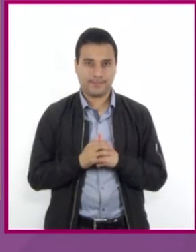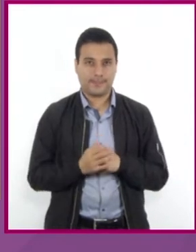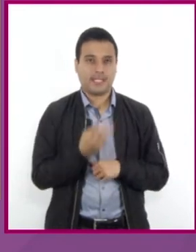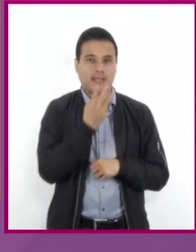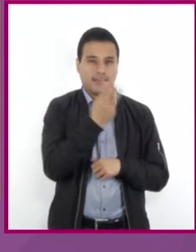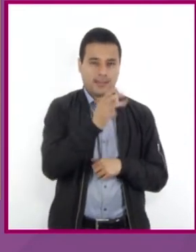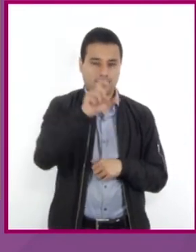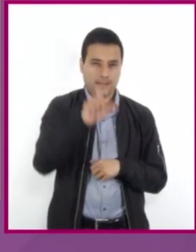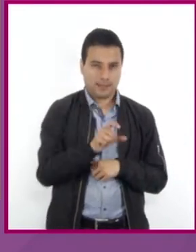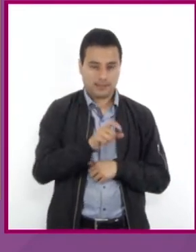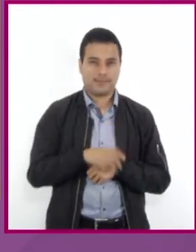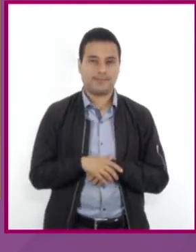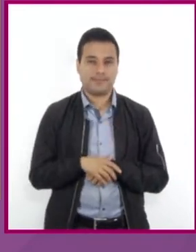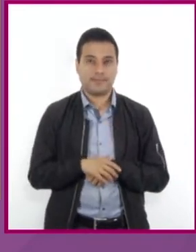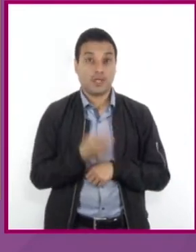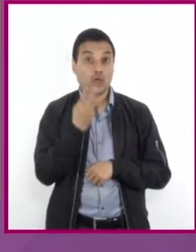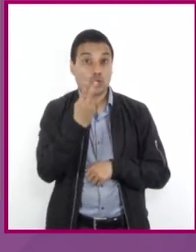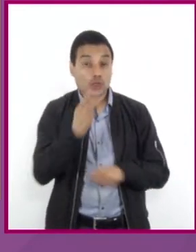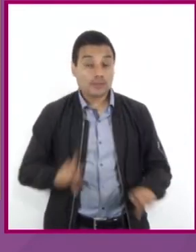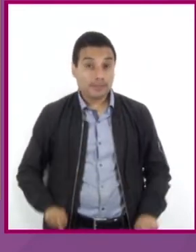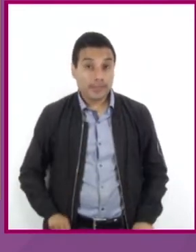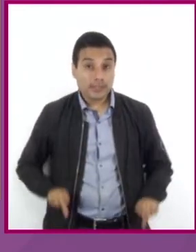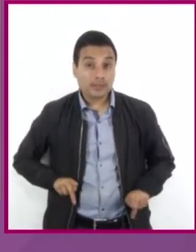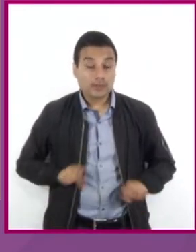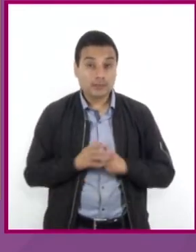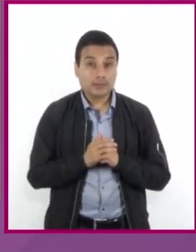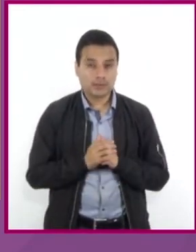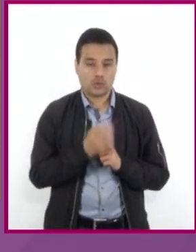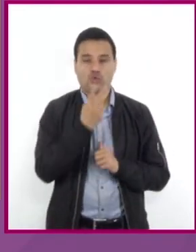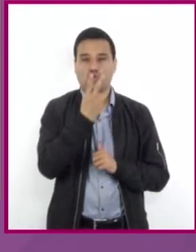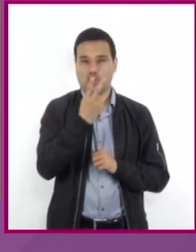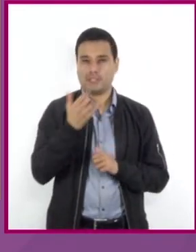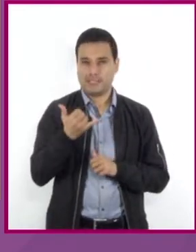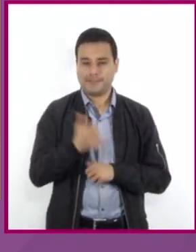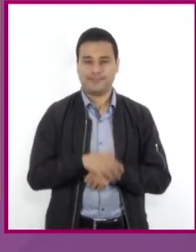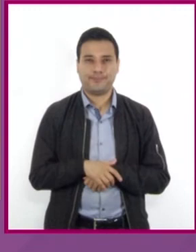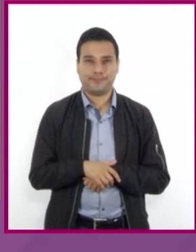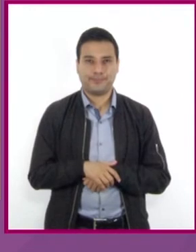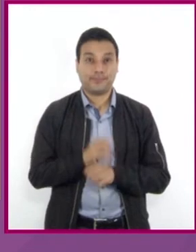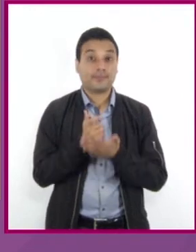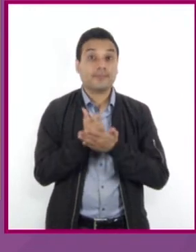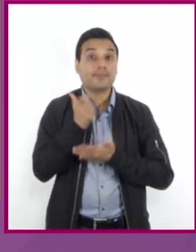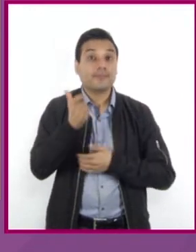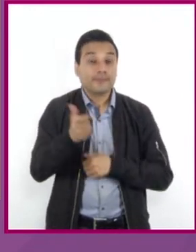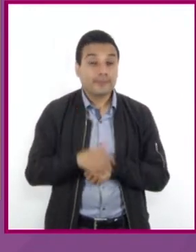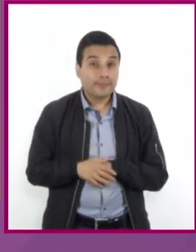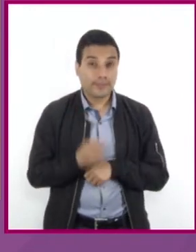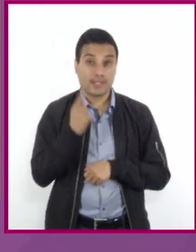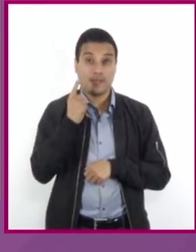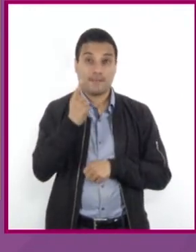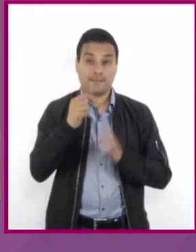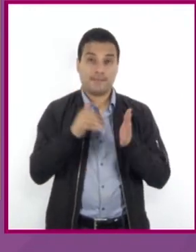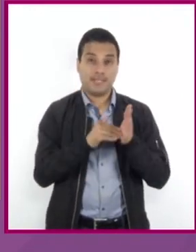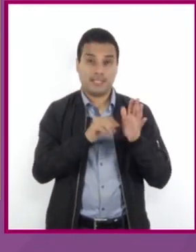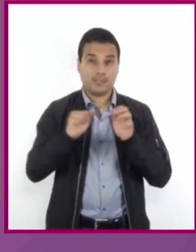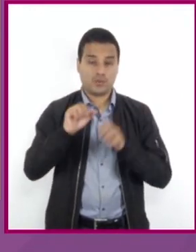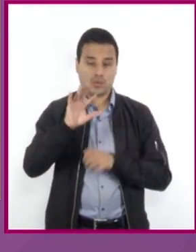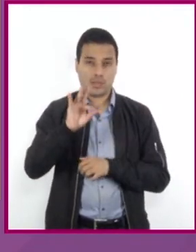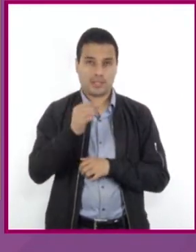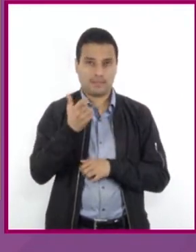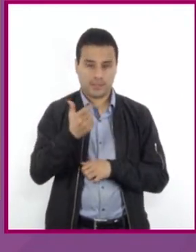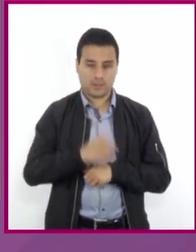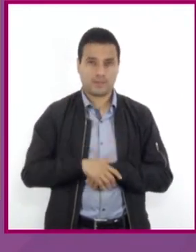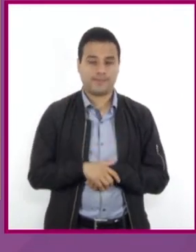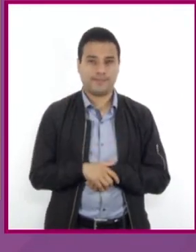3X y dos pantalones los representamos con 2Y pagando en caja 1,640 pesos.